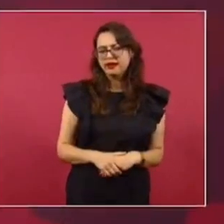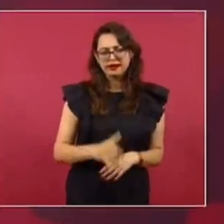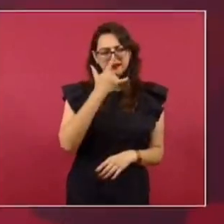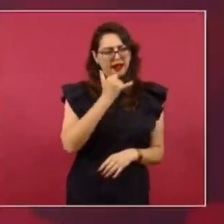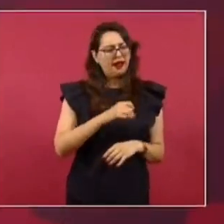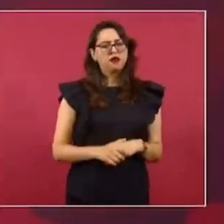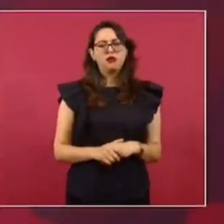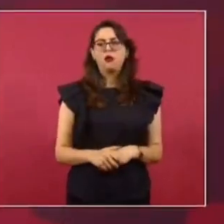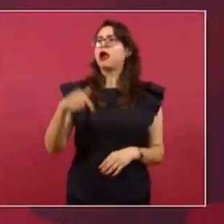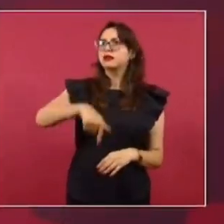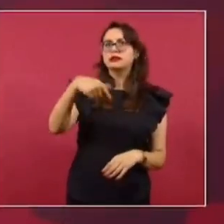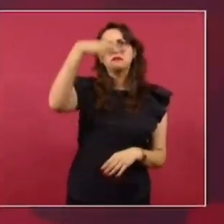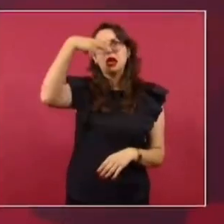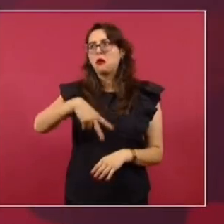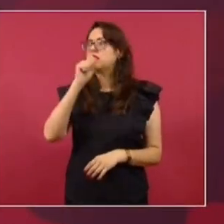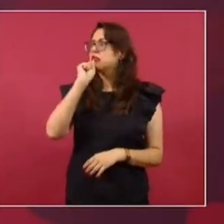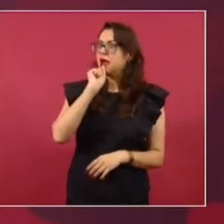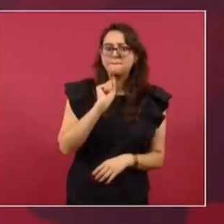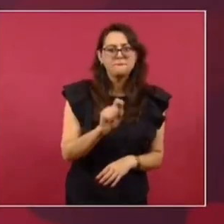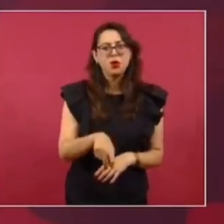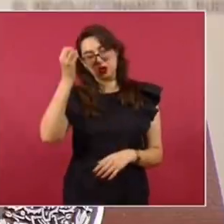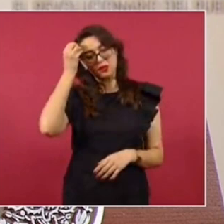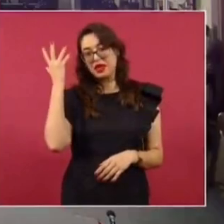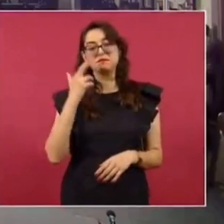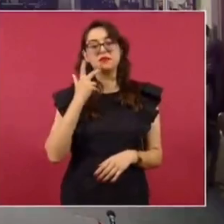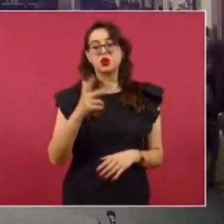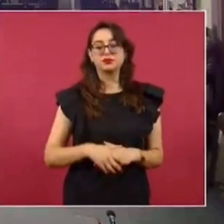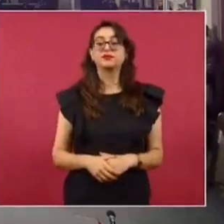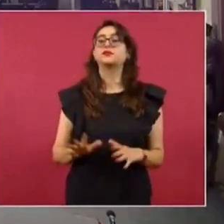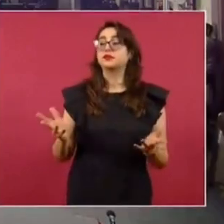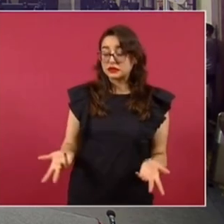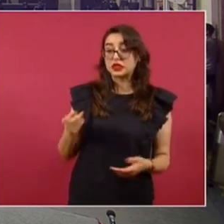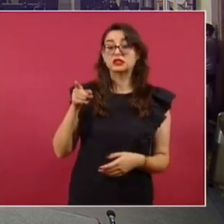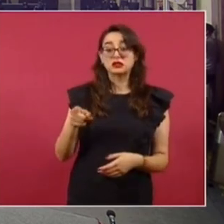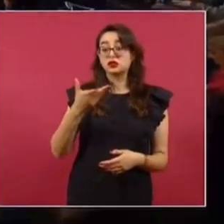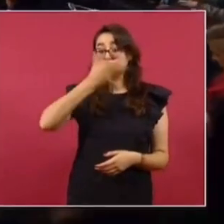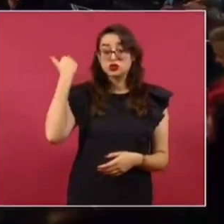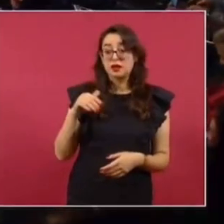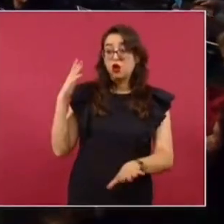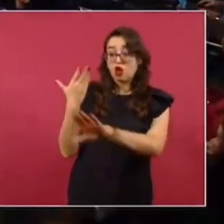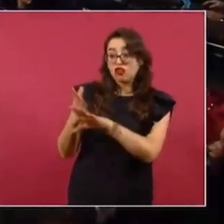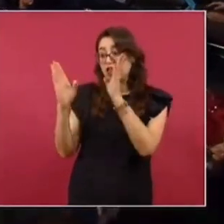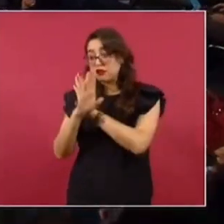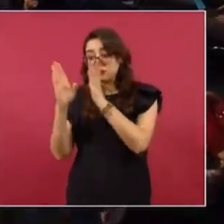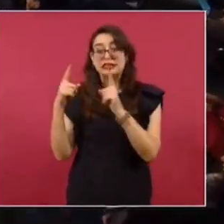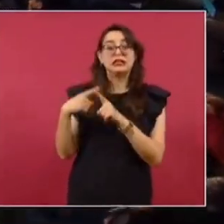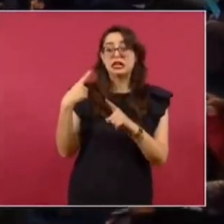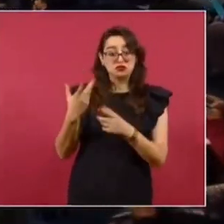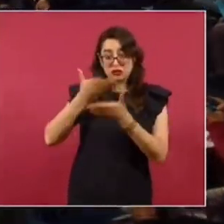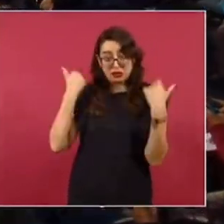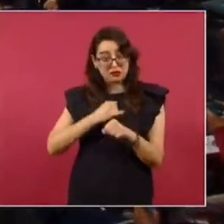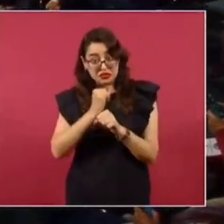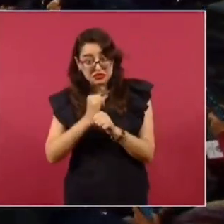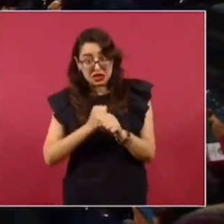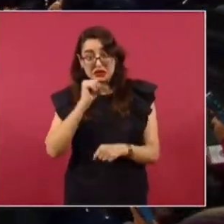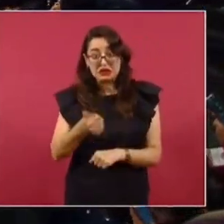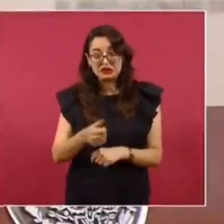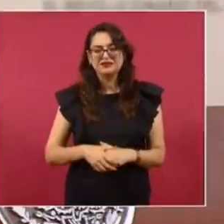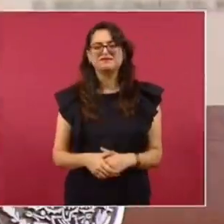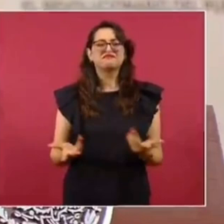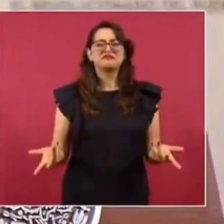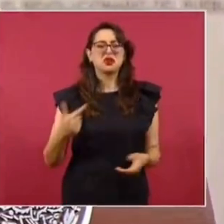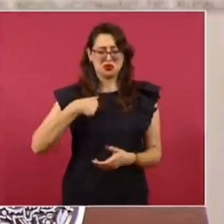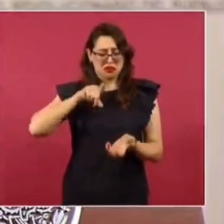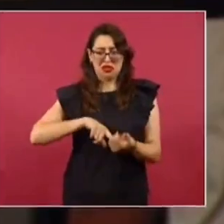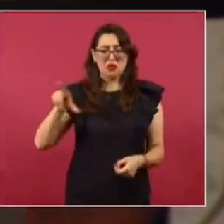Nosotros padecimos de espionaje muchísimo tiempo. Entonces, nada más, ¿no se sabe si fue con Pegasus este espionaje? No. ¿Ni lo van a investigar? No, es que nosotros no